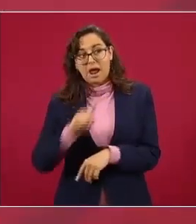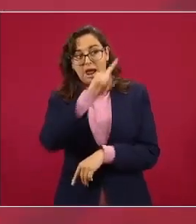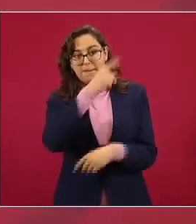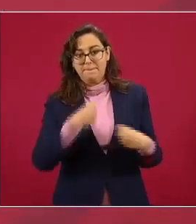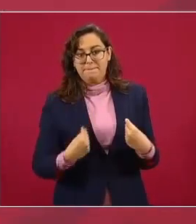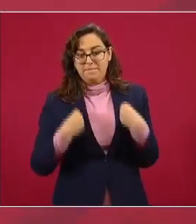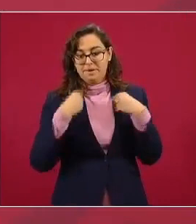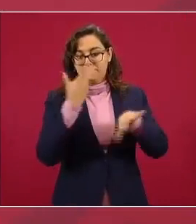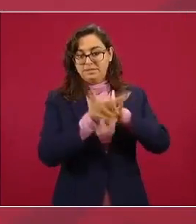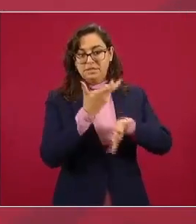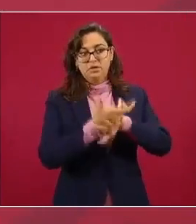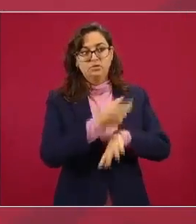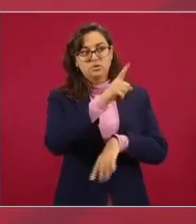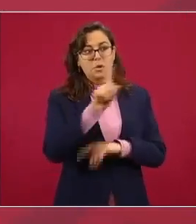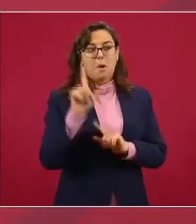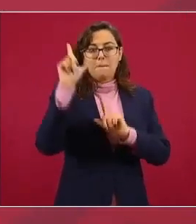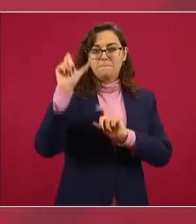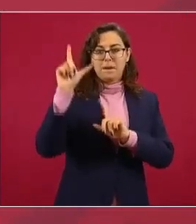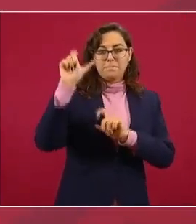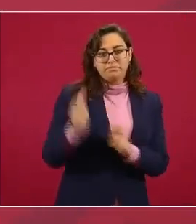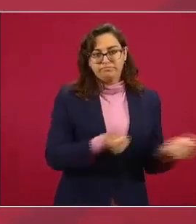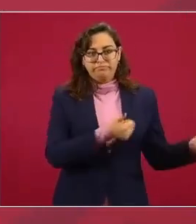vinculados al tráfico de armas a México